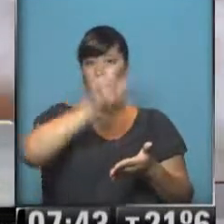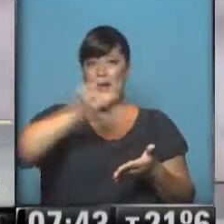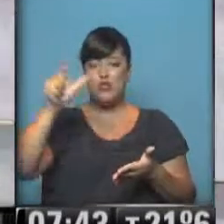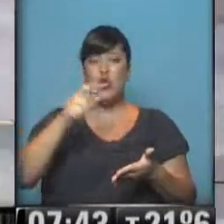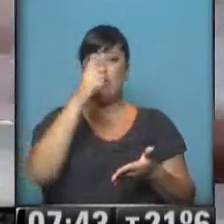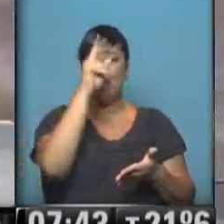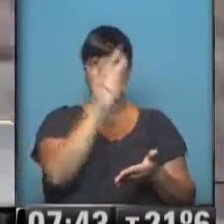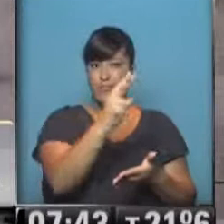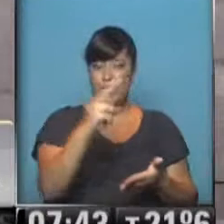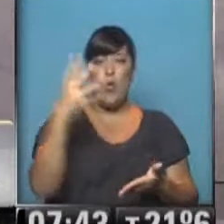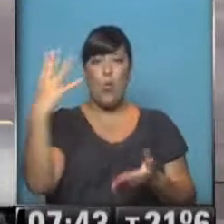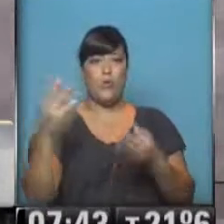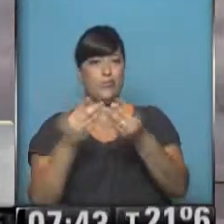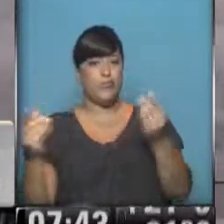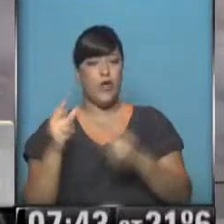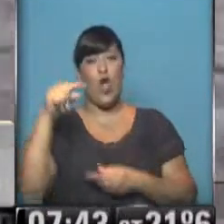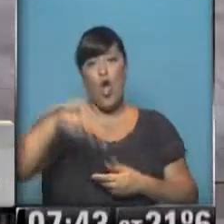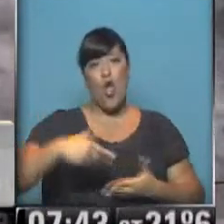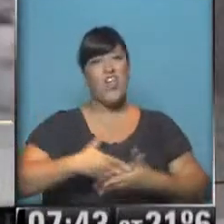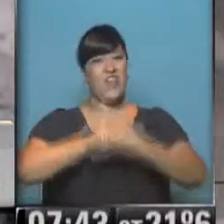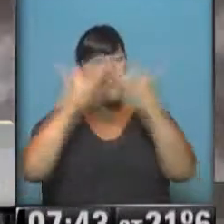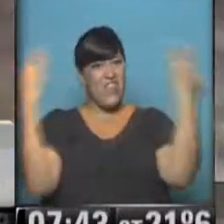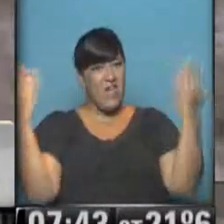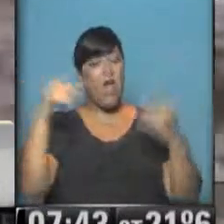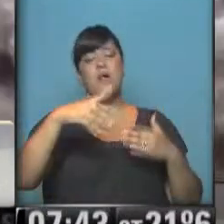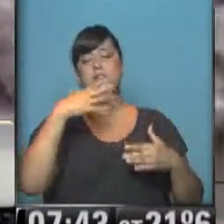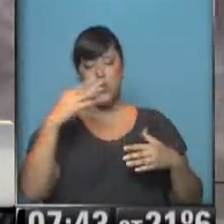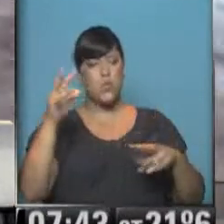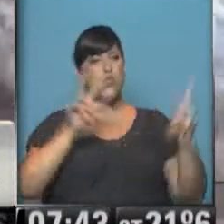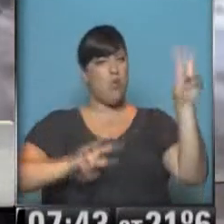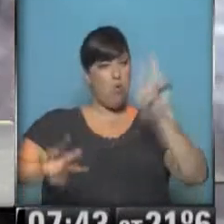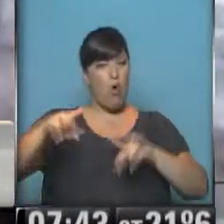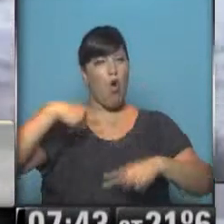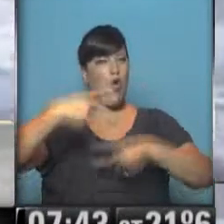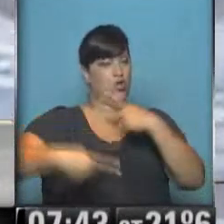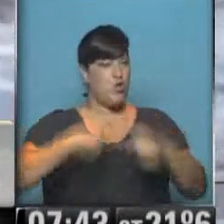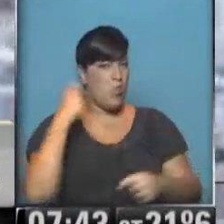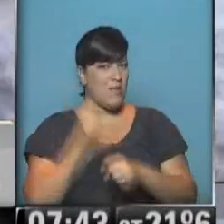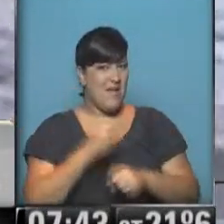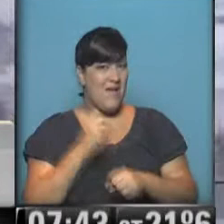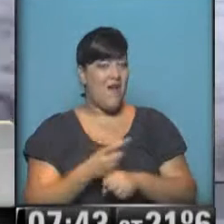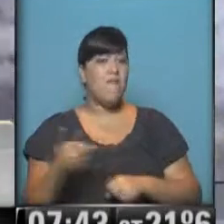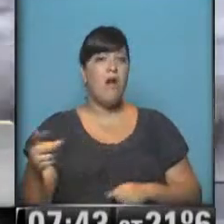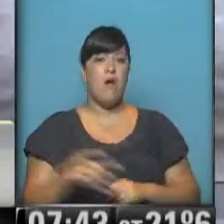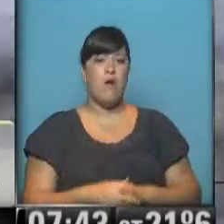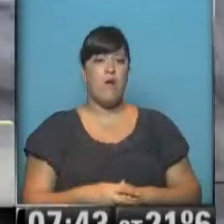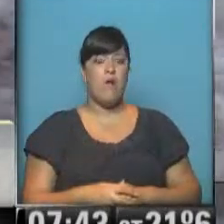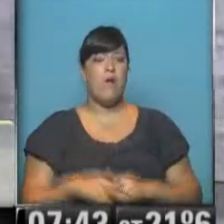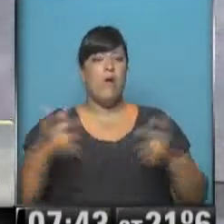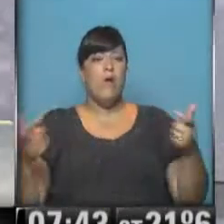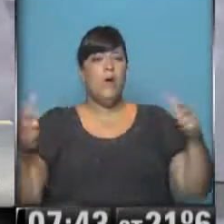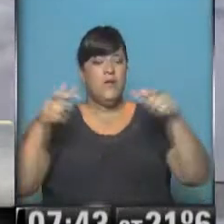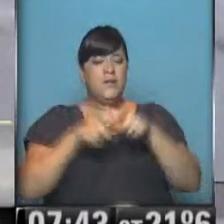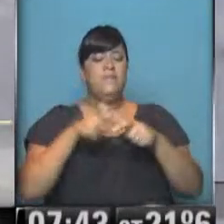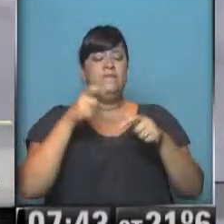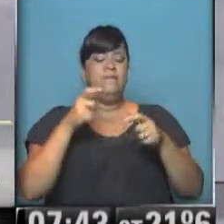desaparecidas. Hoy, con la luz del día, seguramente se va a poder trabajar y continuar en esa tarea. Cada parte del comité de crisis tiene